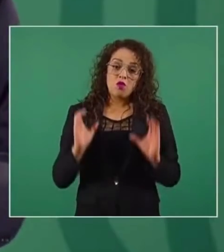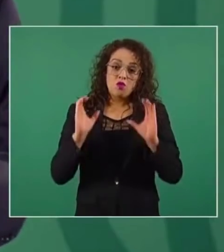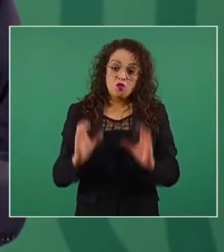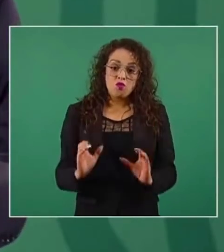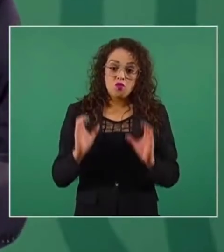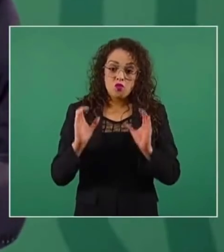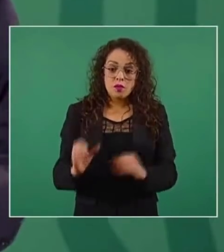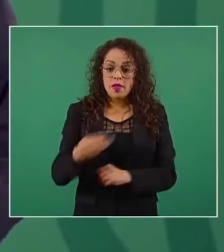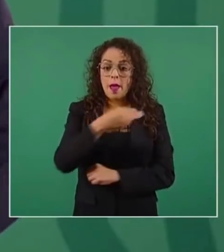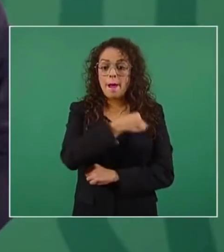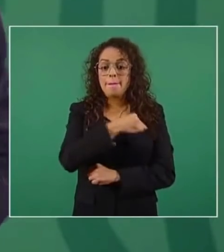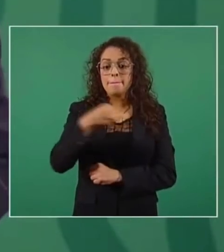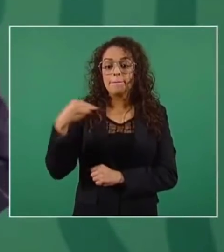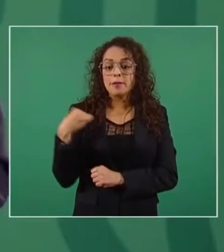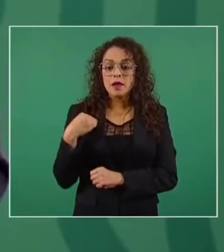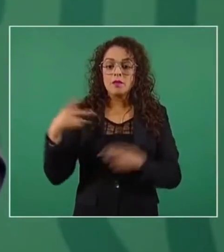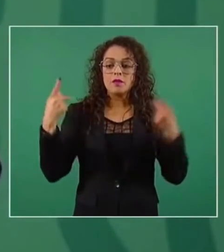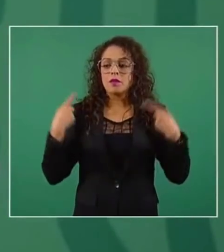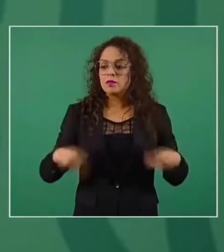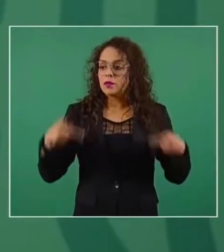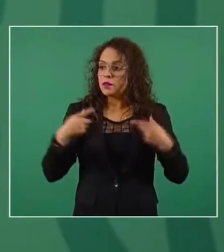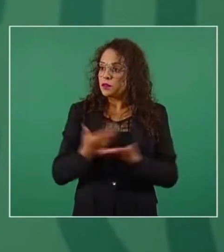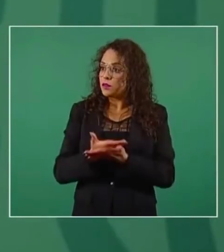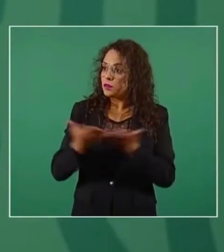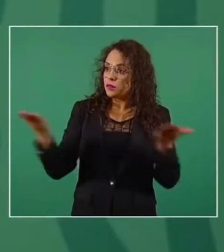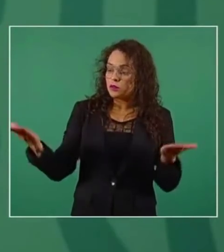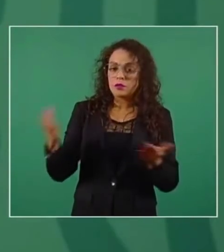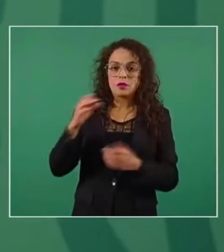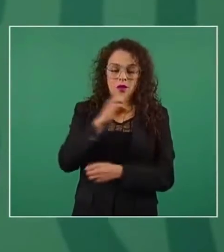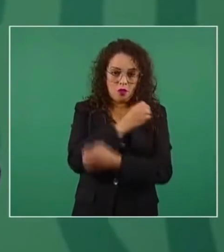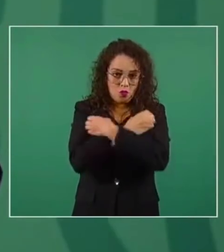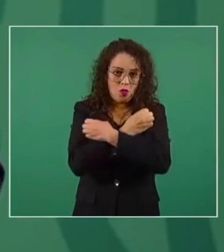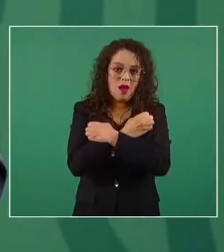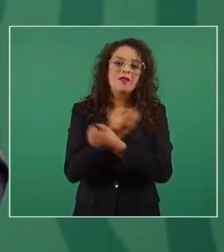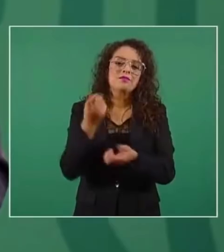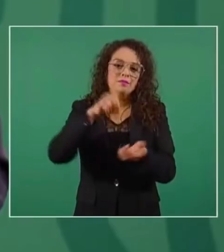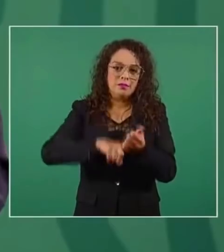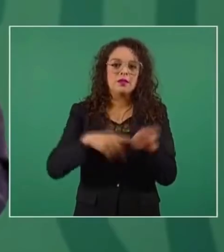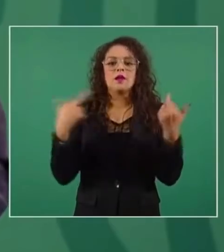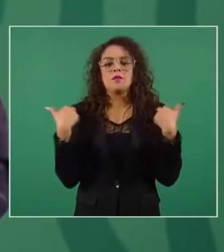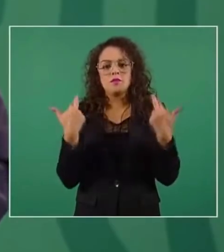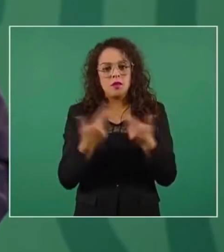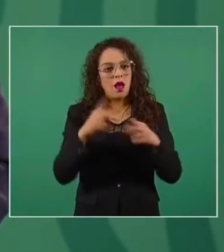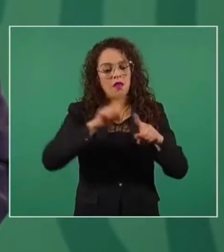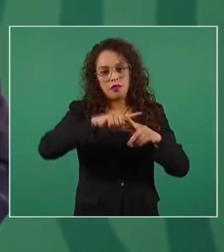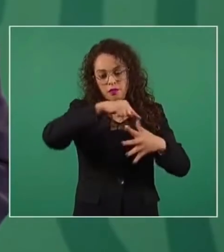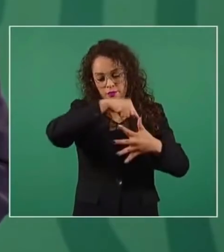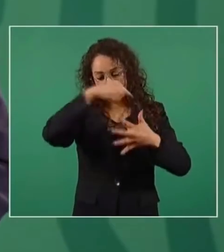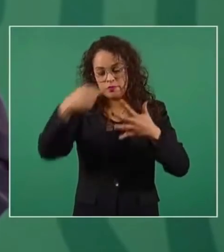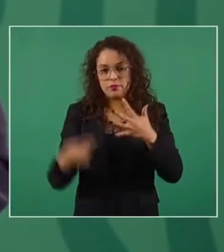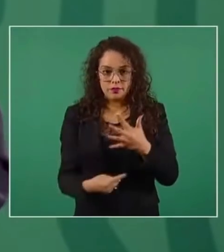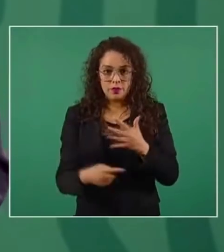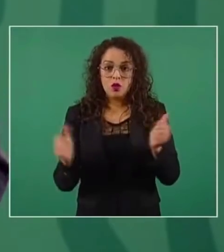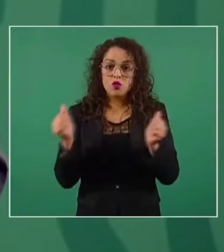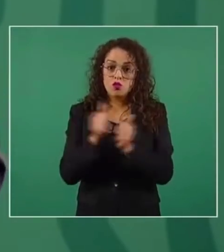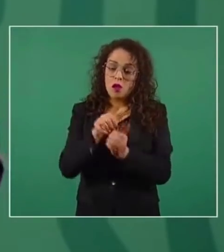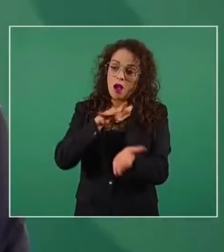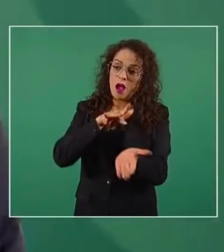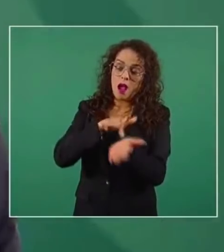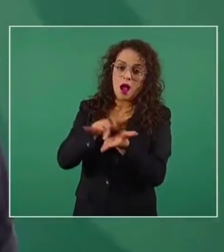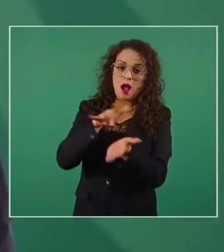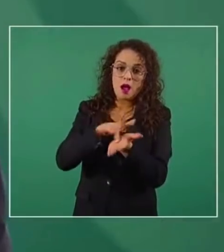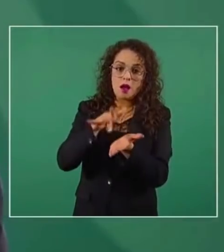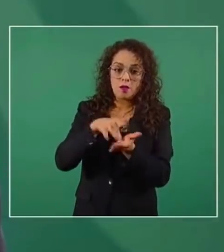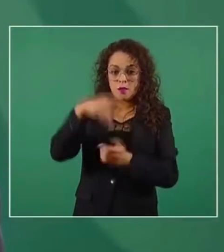de los miembros del sistema educativo nacional como para que los educandos sean apoyados en su acceso,